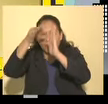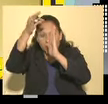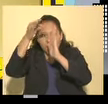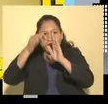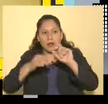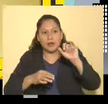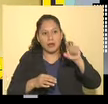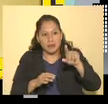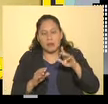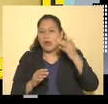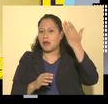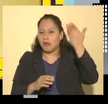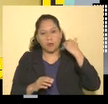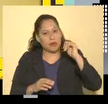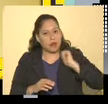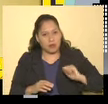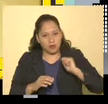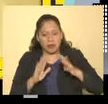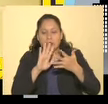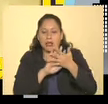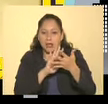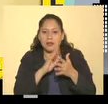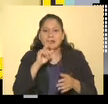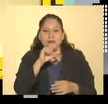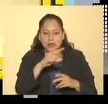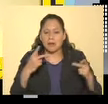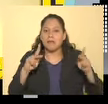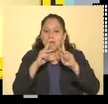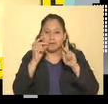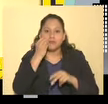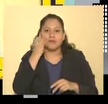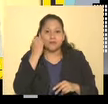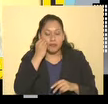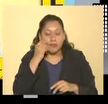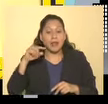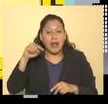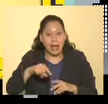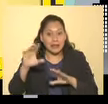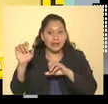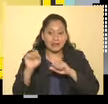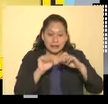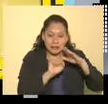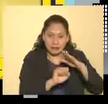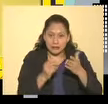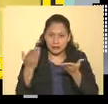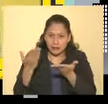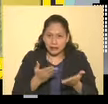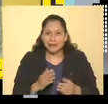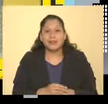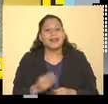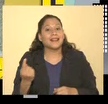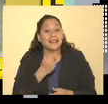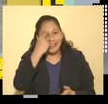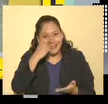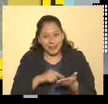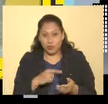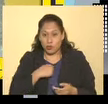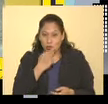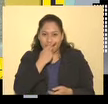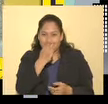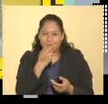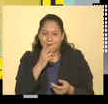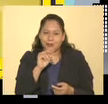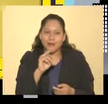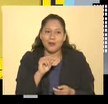Palacio del Arzobispado. Y entonces, aquí llegan y ¿qué creen? No se los quiero contar, pero